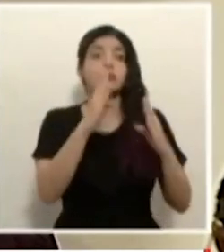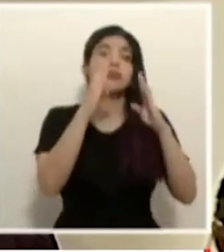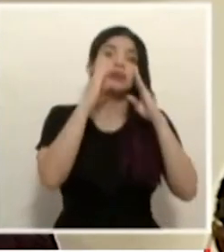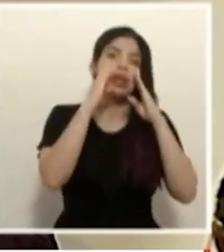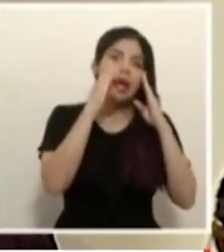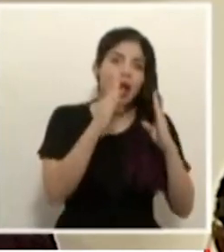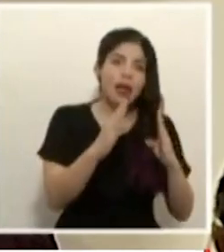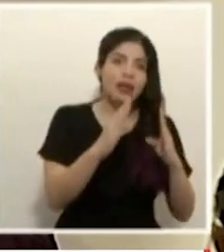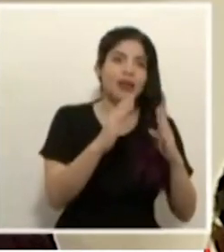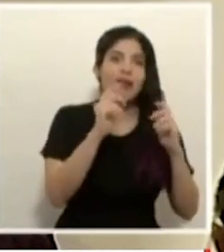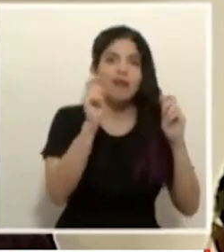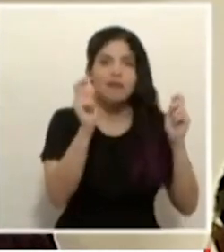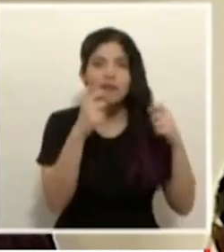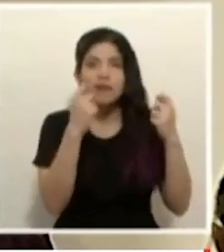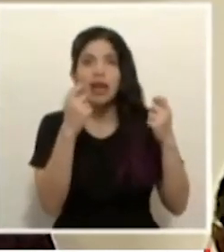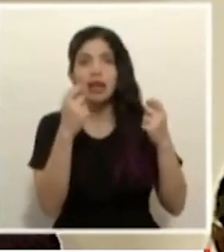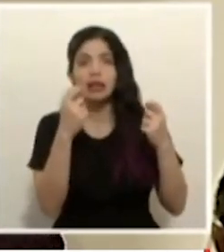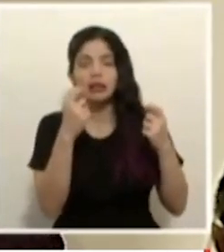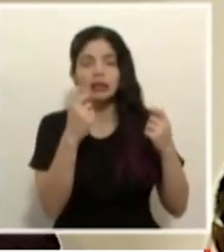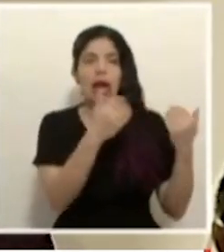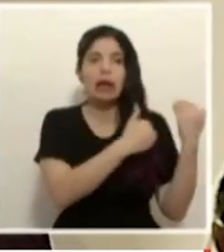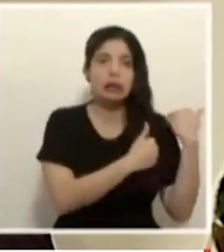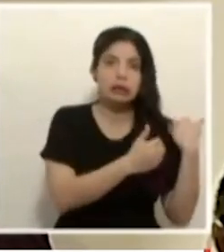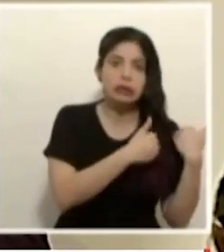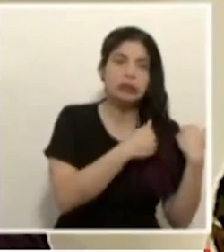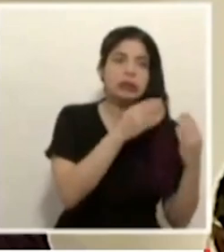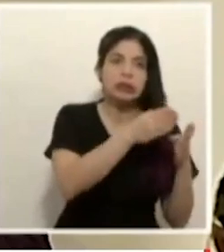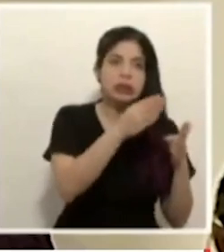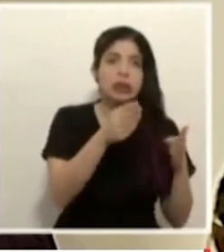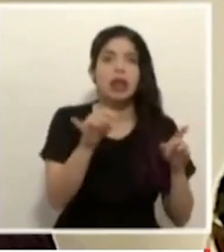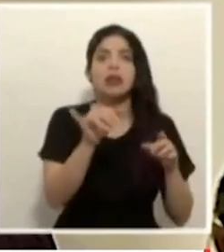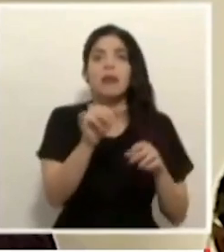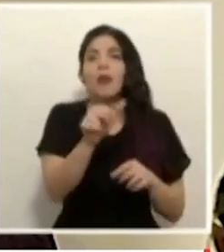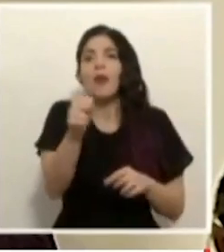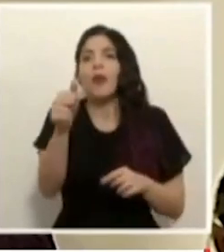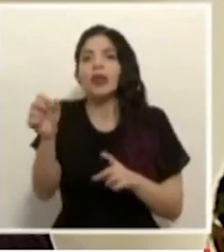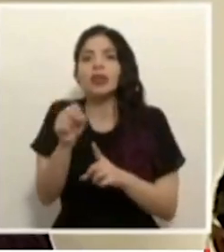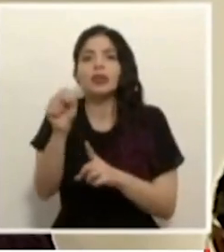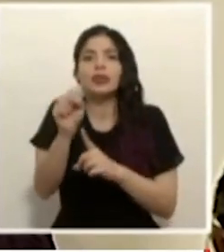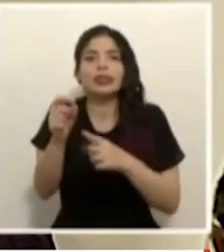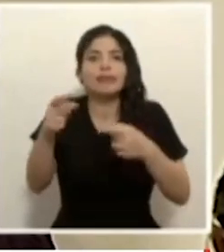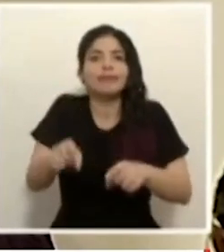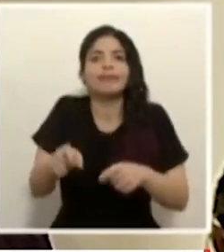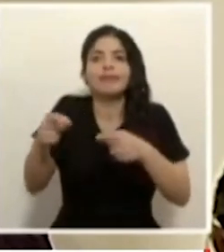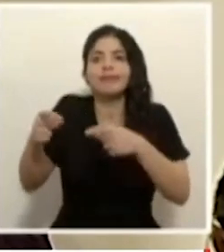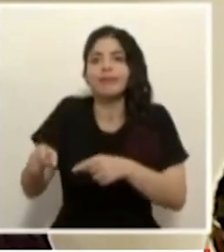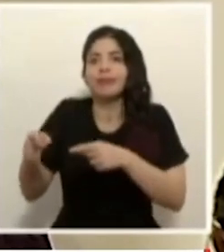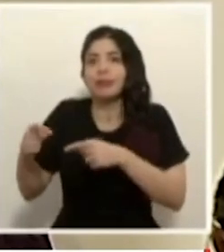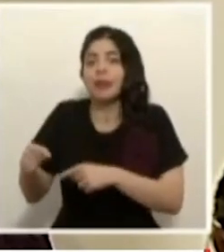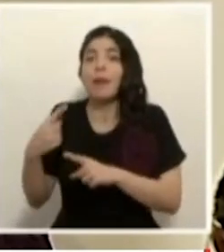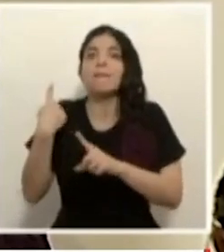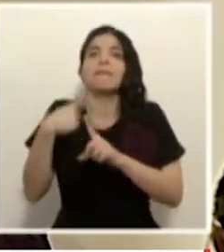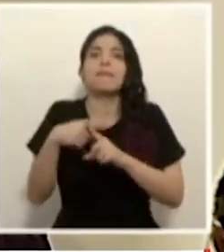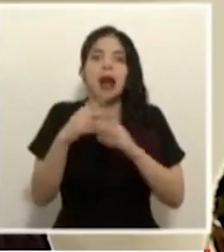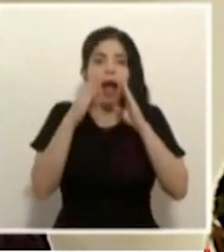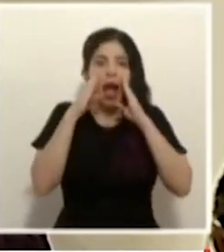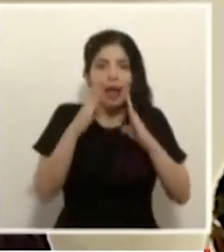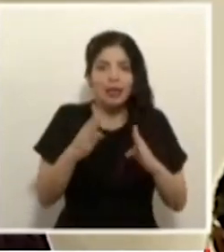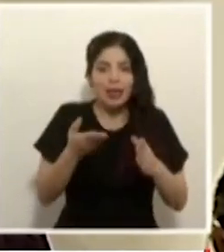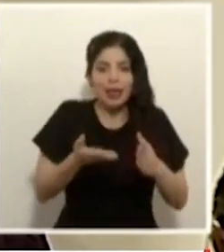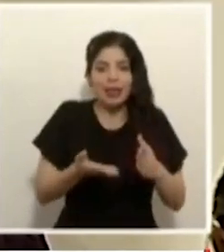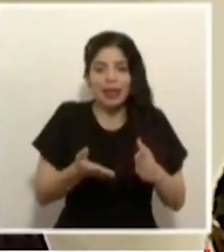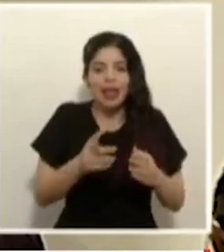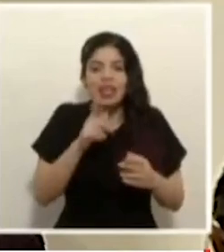de los eventos tipo fiestas sino de múltiples situaciones que están pasando en estos momentos además de todo lo que es la atención y seguimiento de los